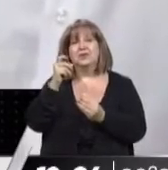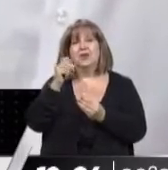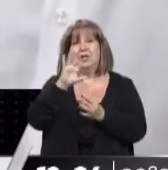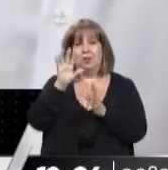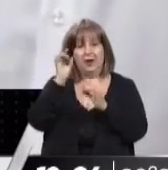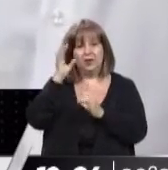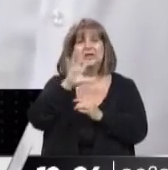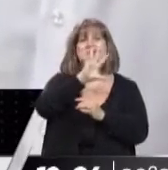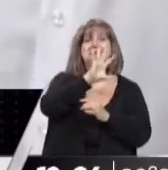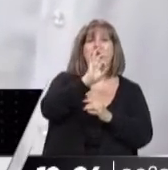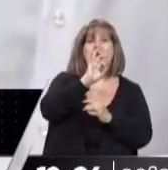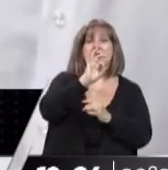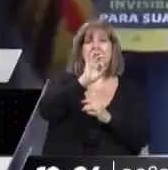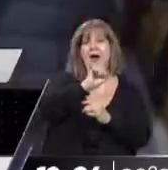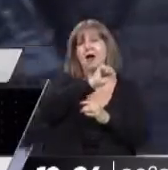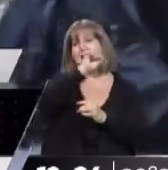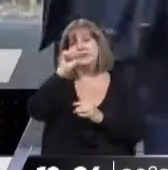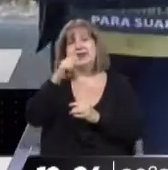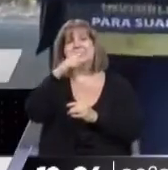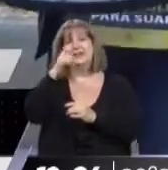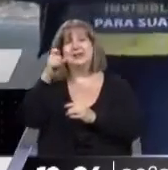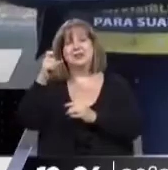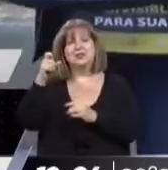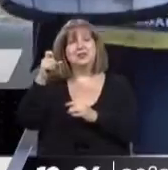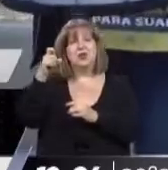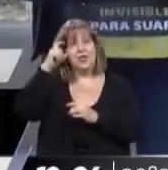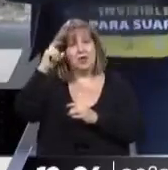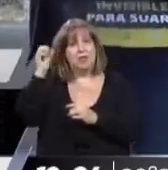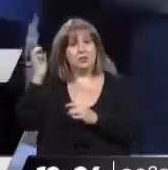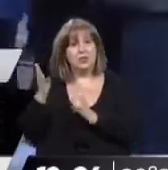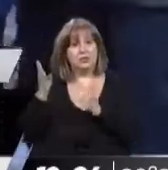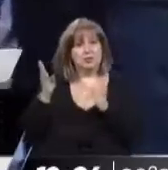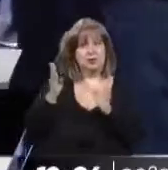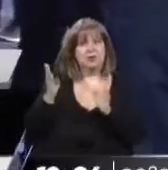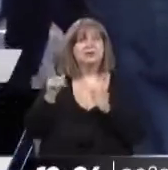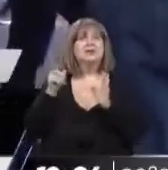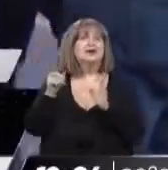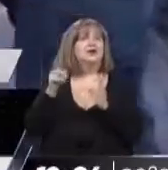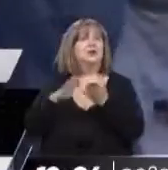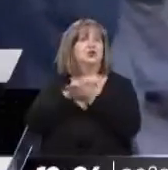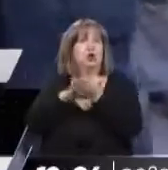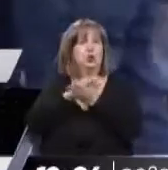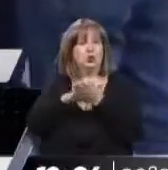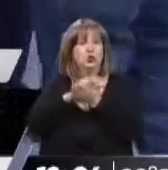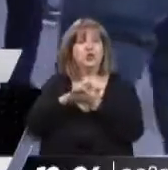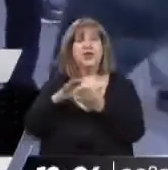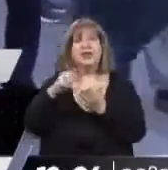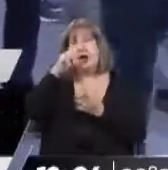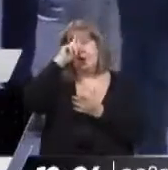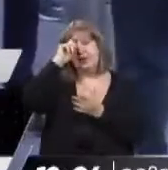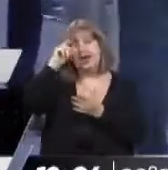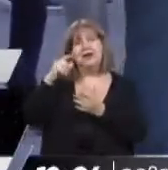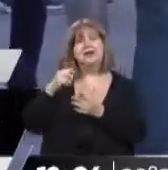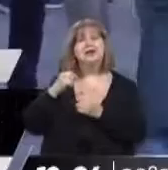50% hasta el 110% en algunos casos. Que traen la solución del tema del Shastakov, que ha